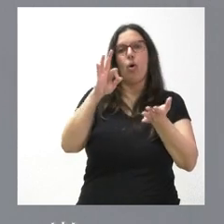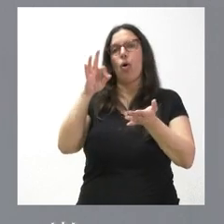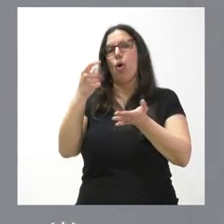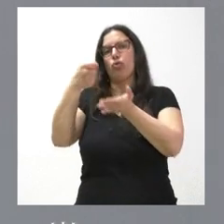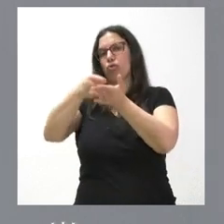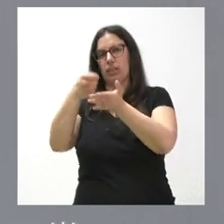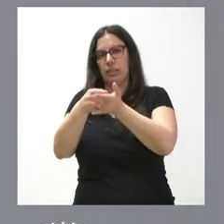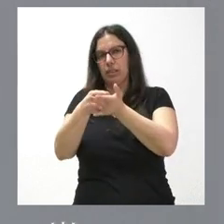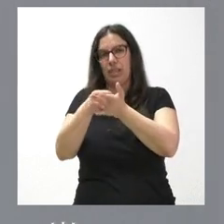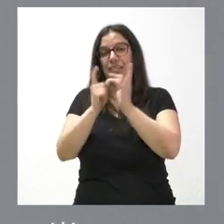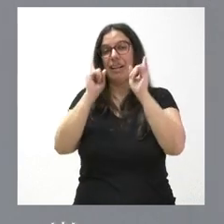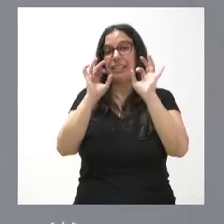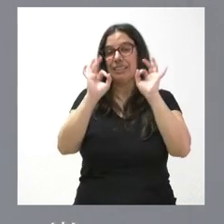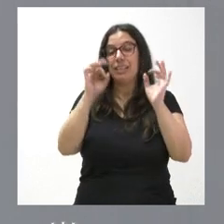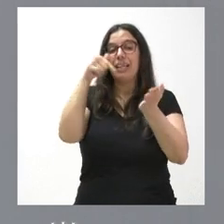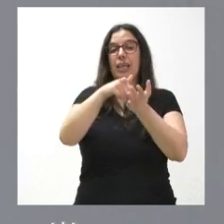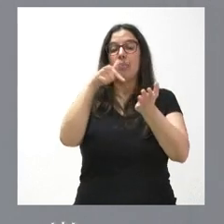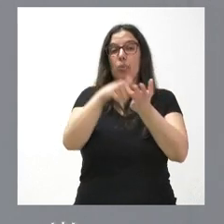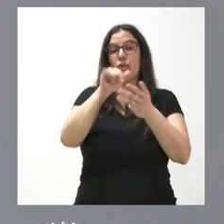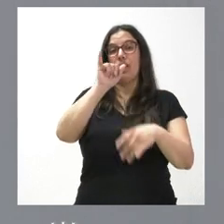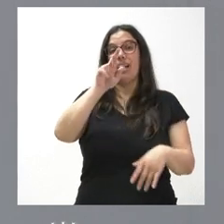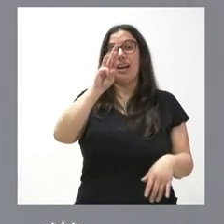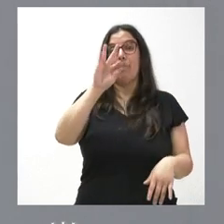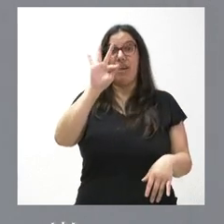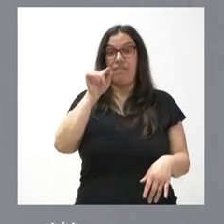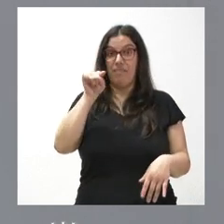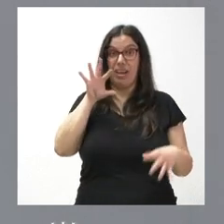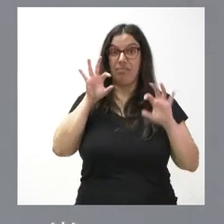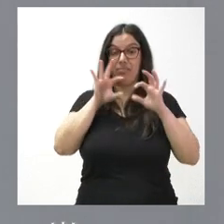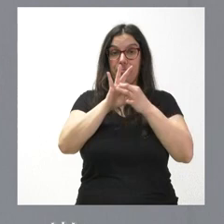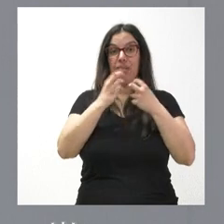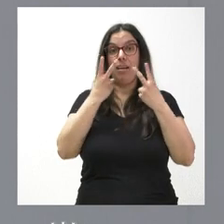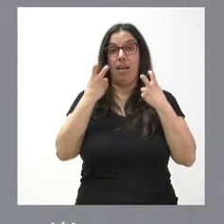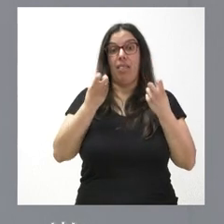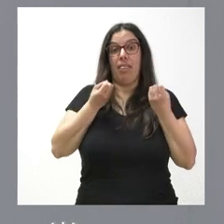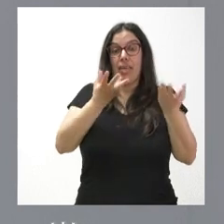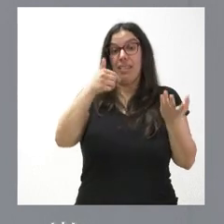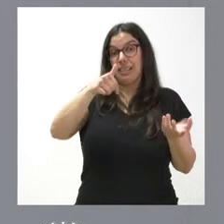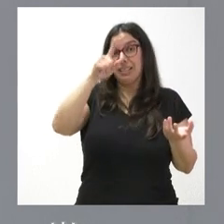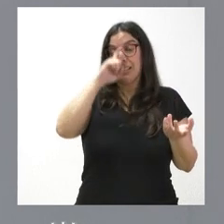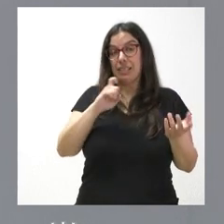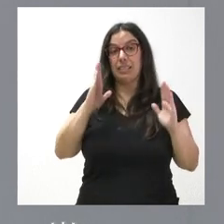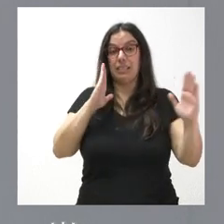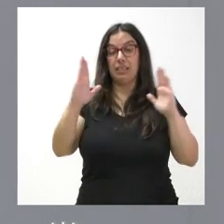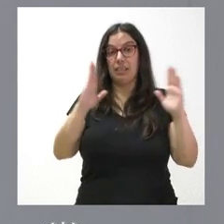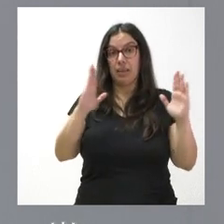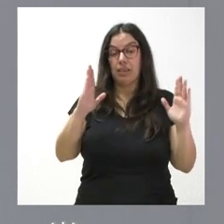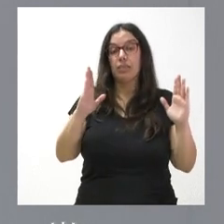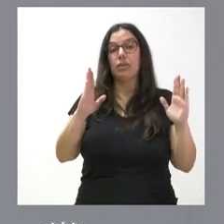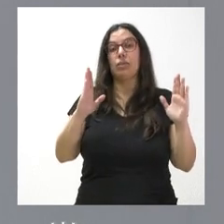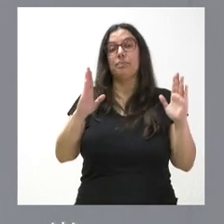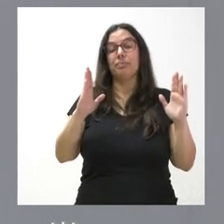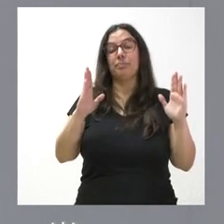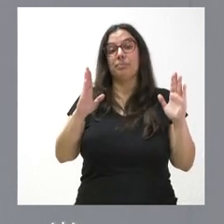En el caso concreto del impuesto sobre la renta de las personas físicas, en esta edición del impuesto, que se